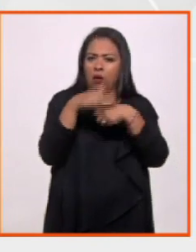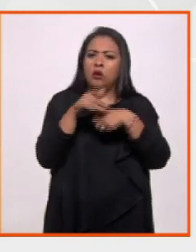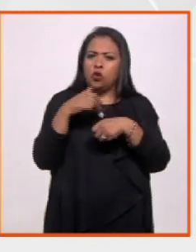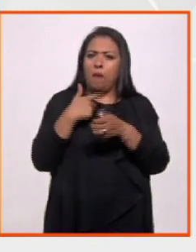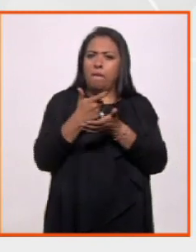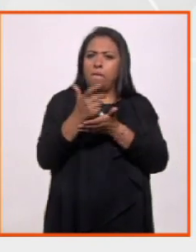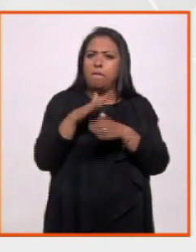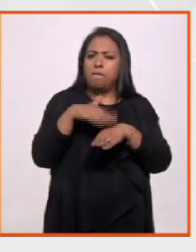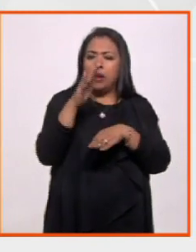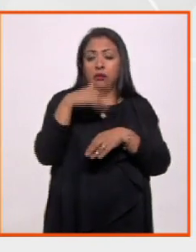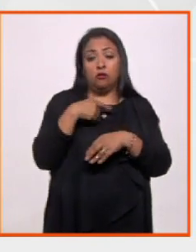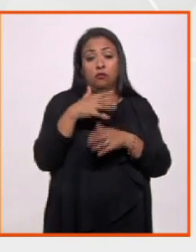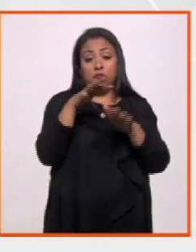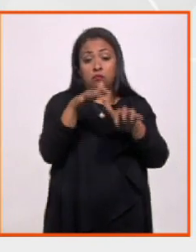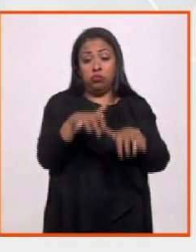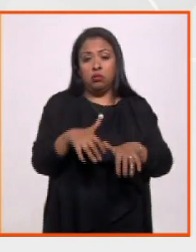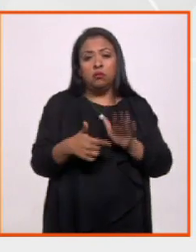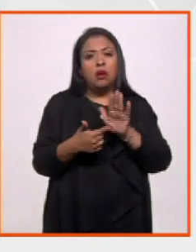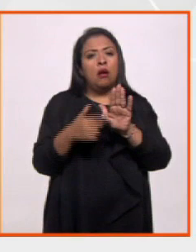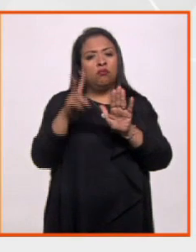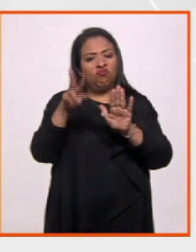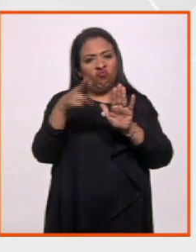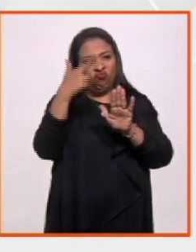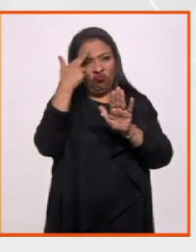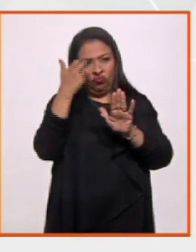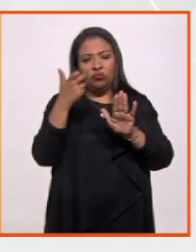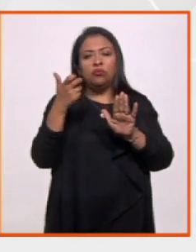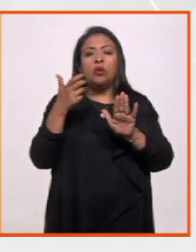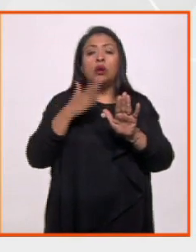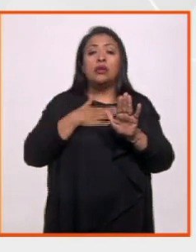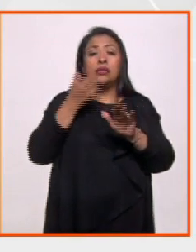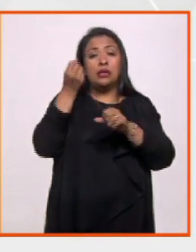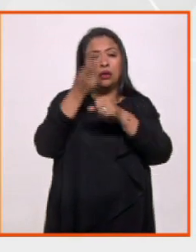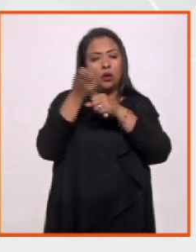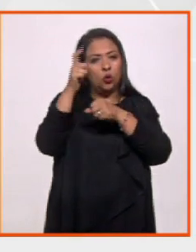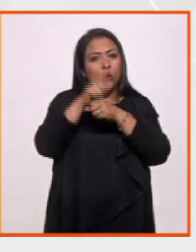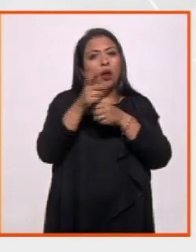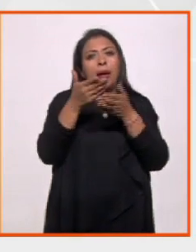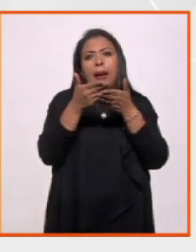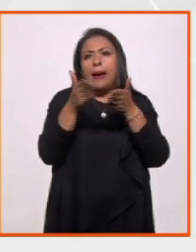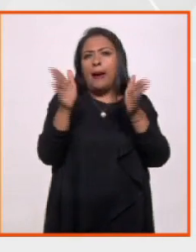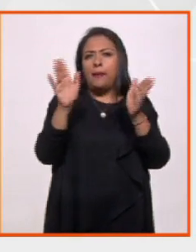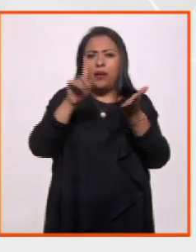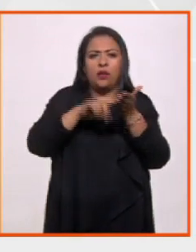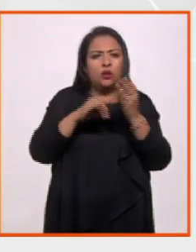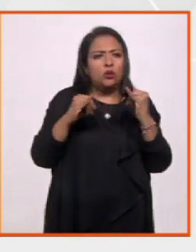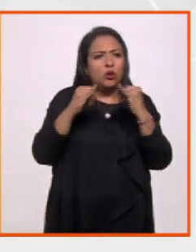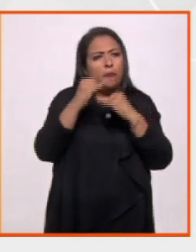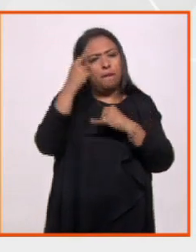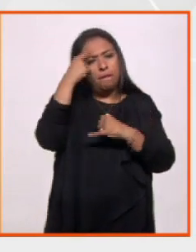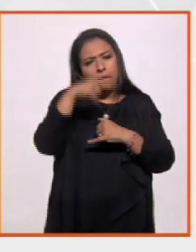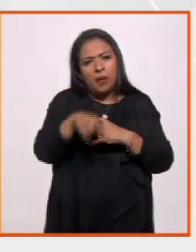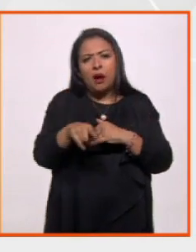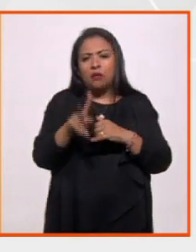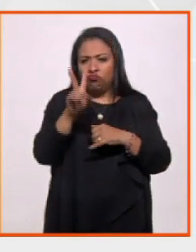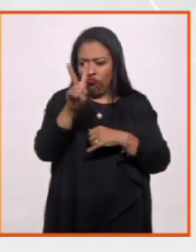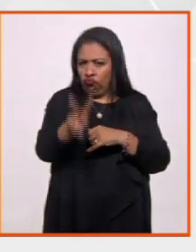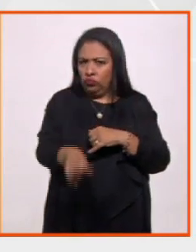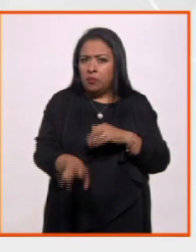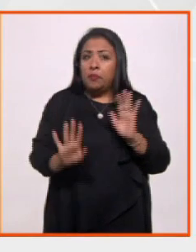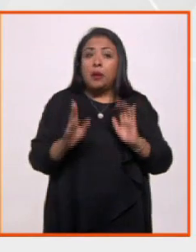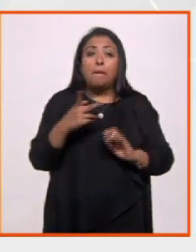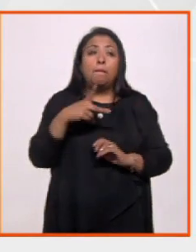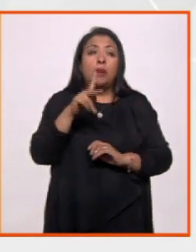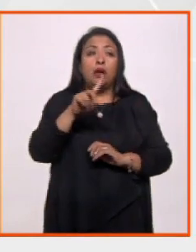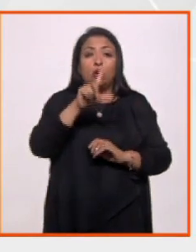dice este comunicado que asumiendo el mandato presidencial, Secretaría de Cultura ha abierto las vías institucionales pertinentes para hacerlo efectivo. Sin